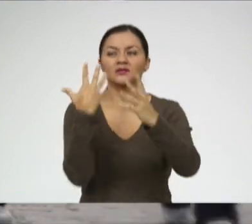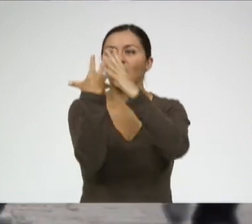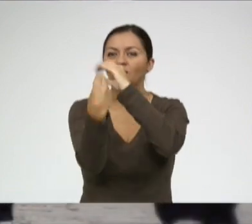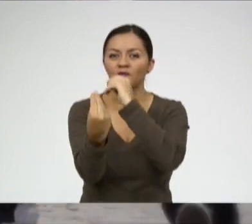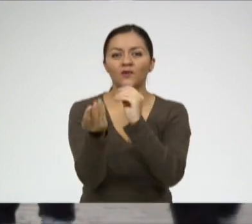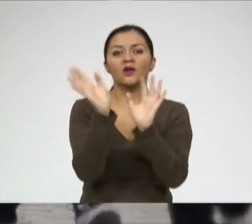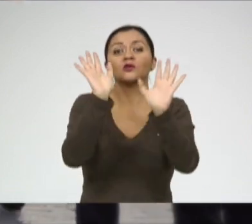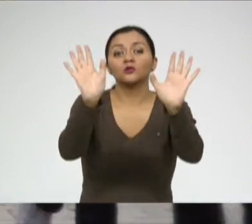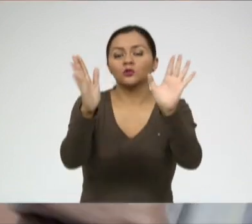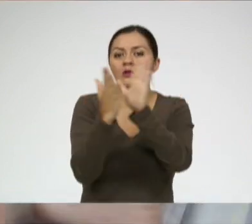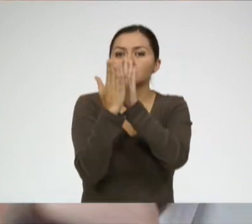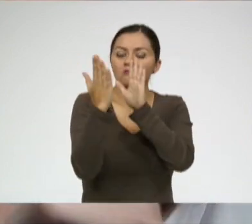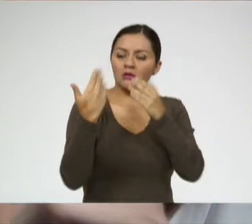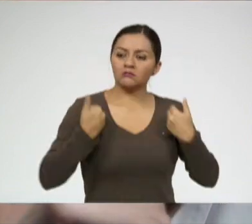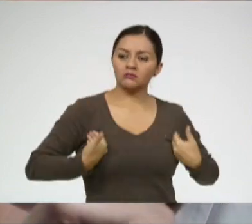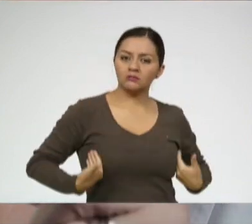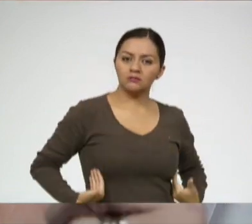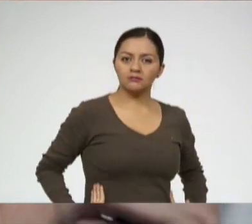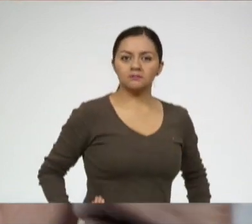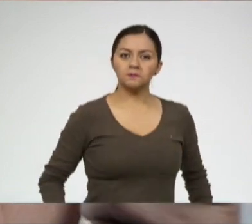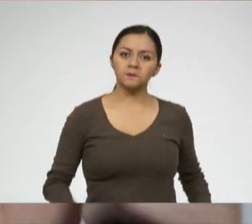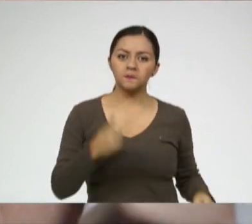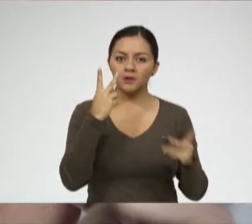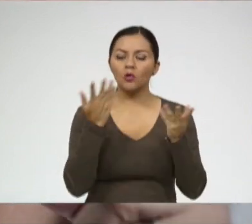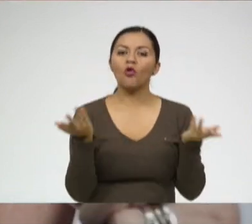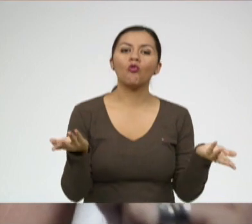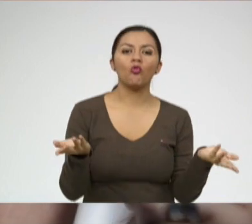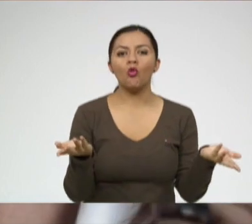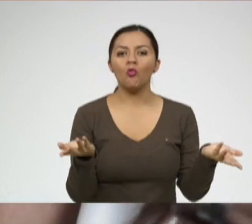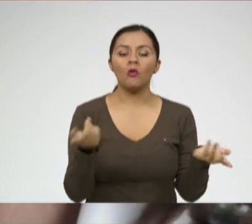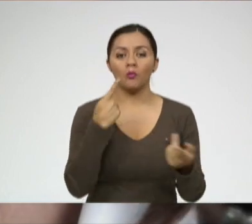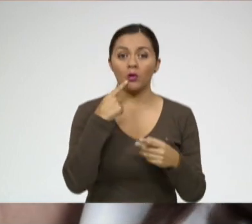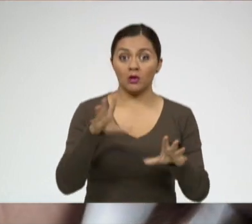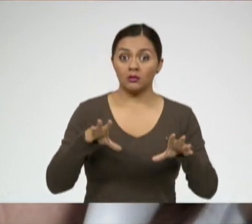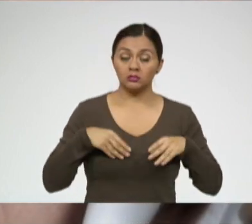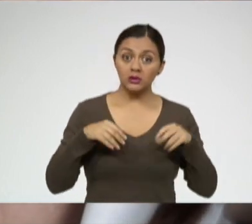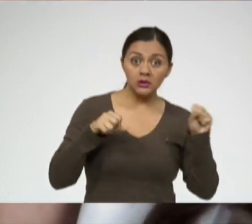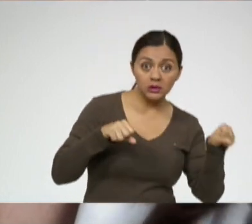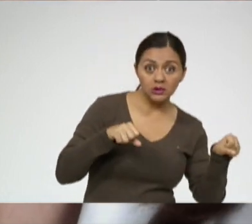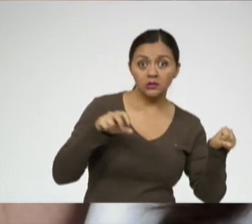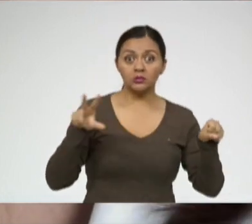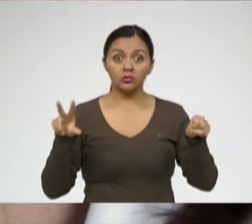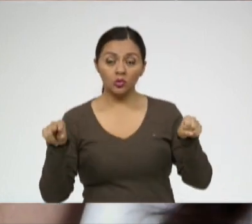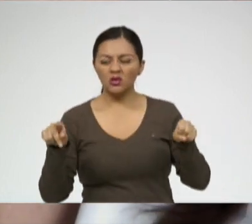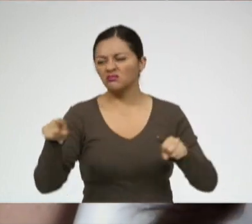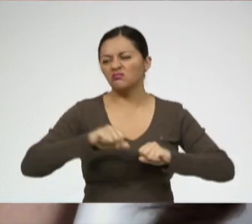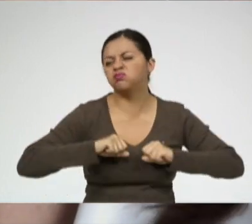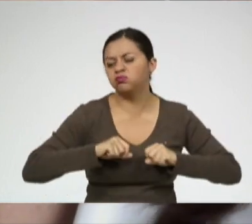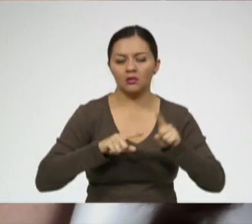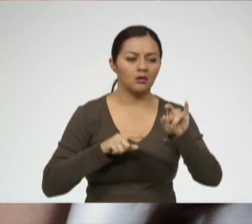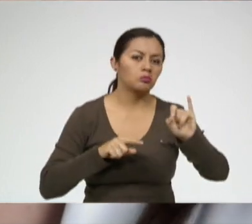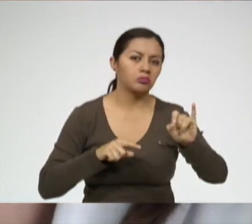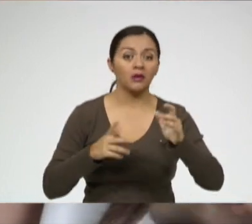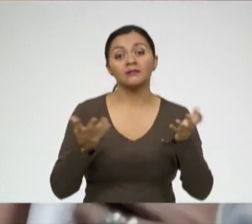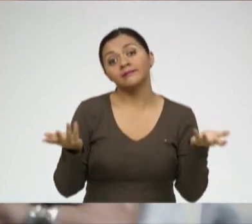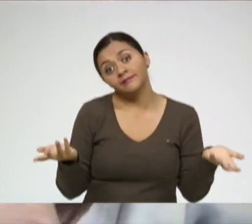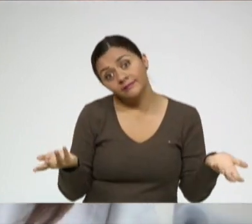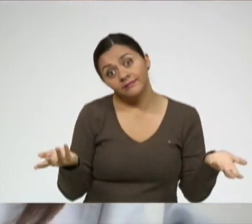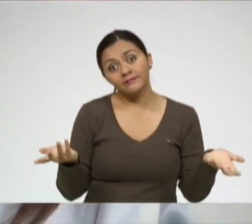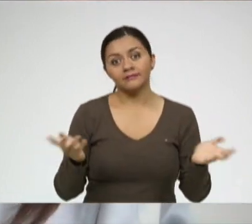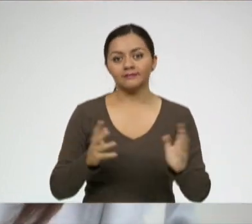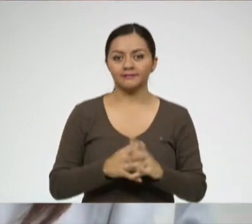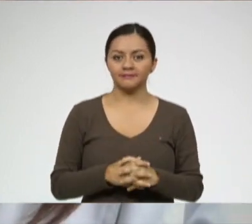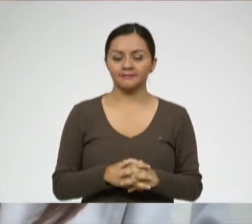cultura de la imagen corporal tiene tendencia a la aceptación del individuo o del adolescente delgado al